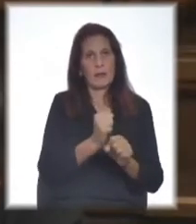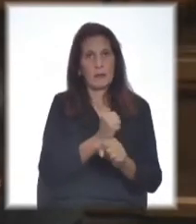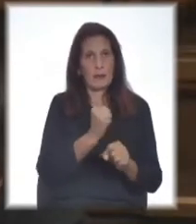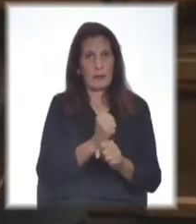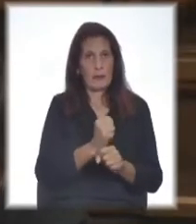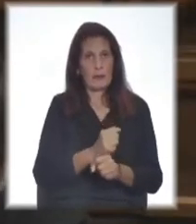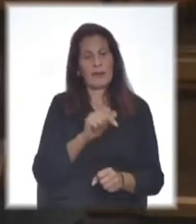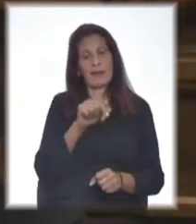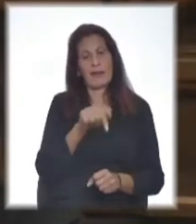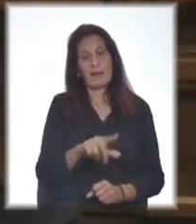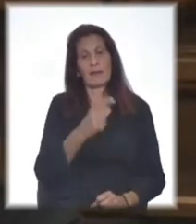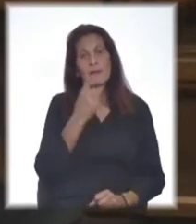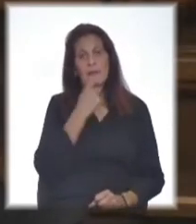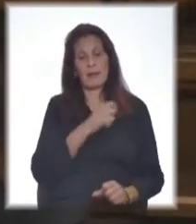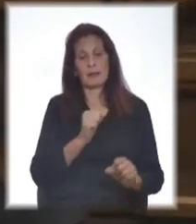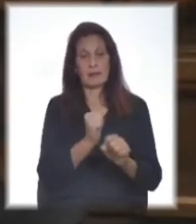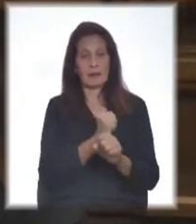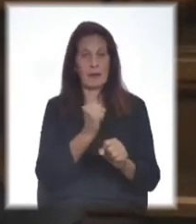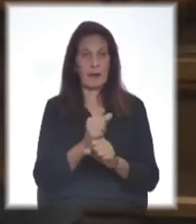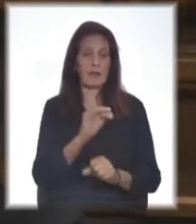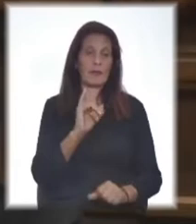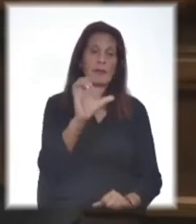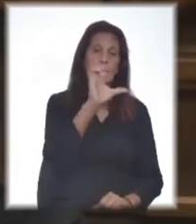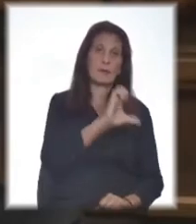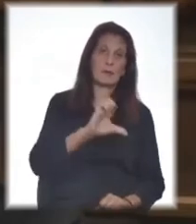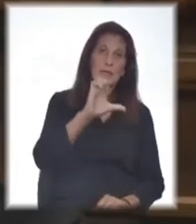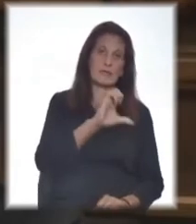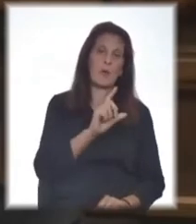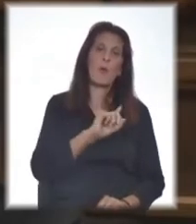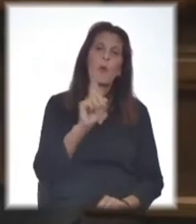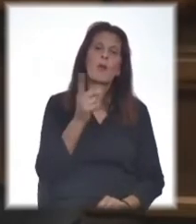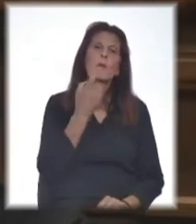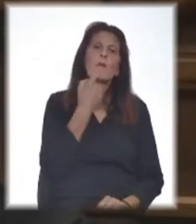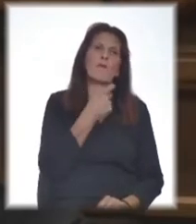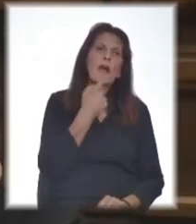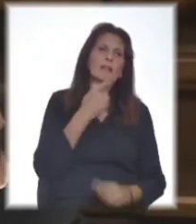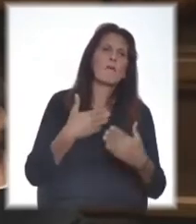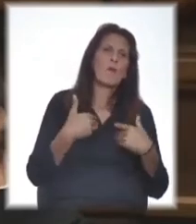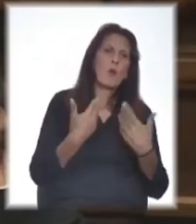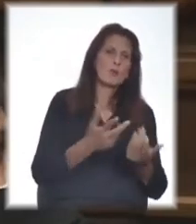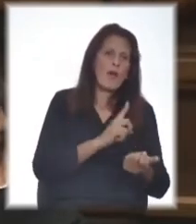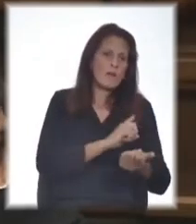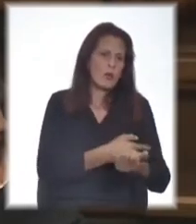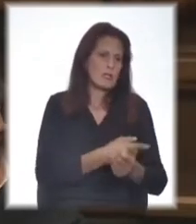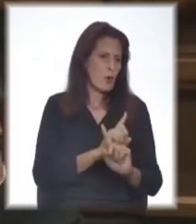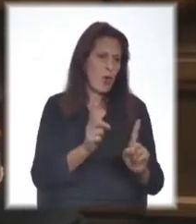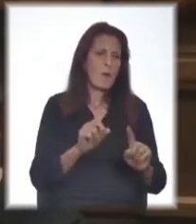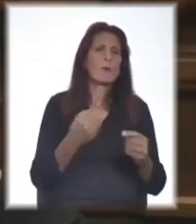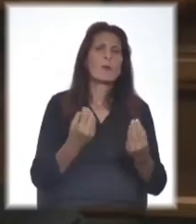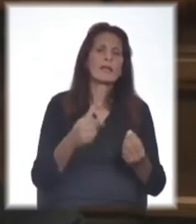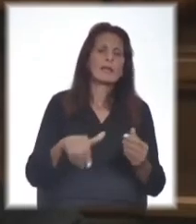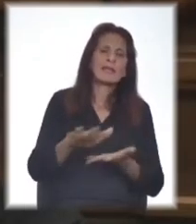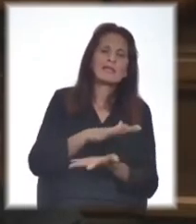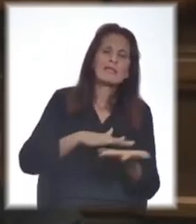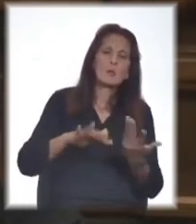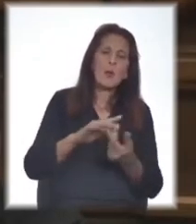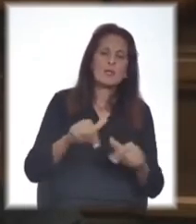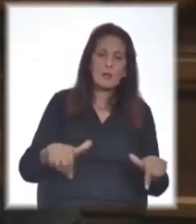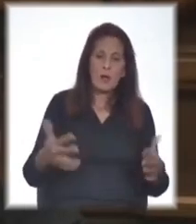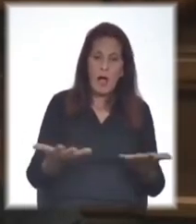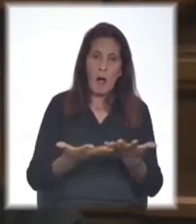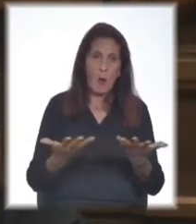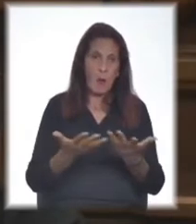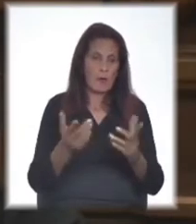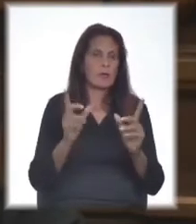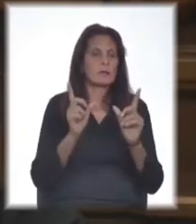Y ahí nos quedan por el camino, trabajadores y empresarios. Y no es por falta de voluntad ni de esfuerzo, es porque la situación especial que atravesamos